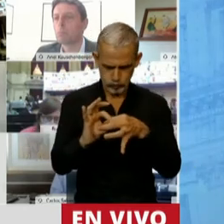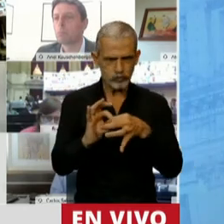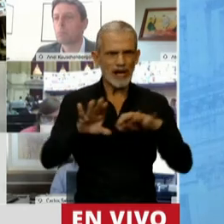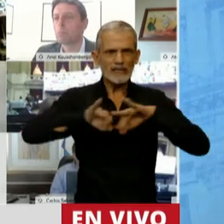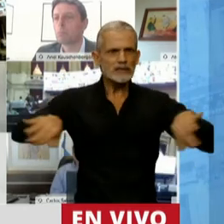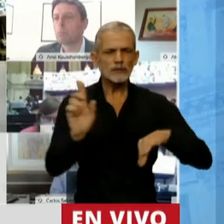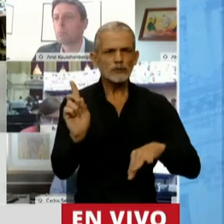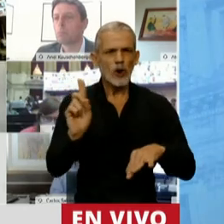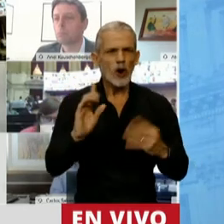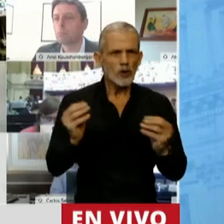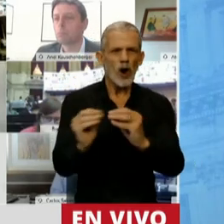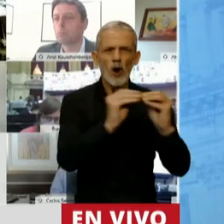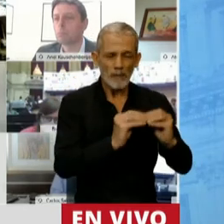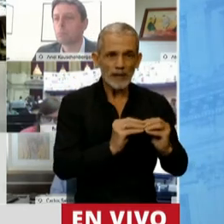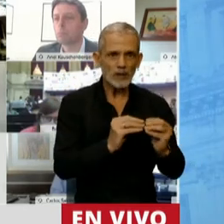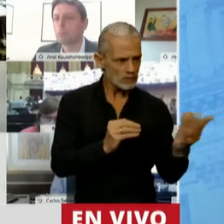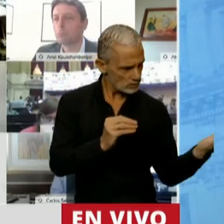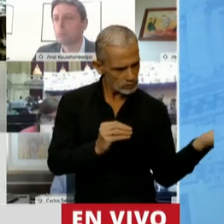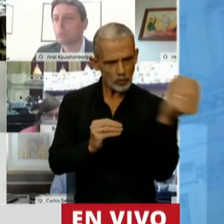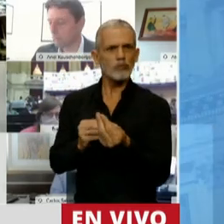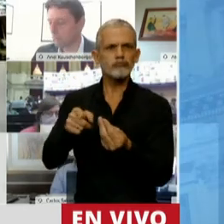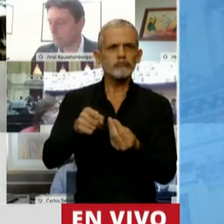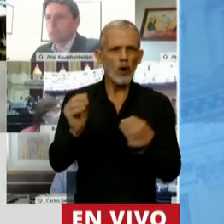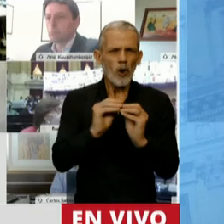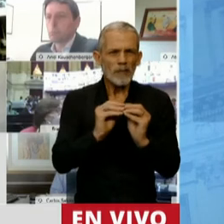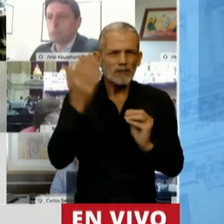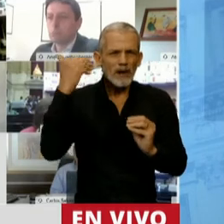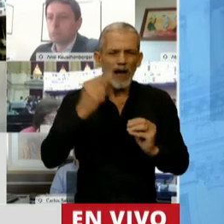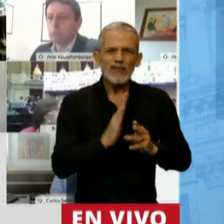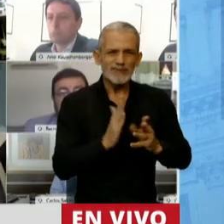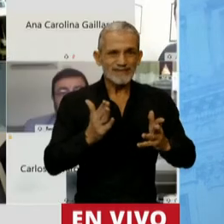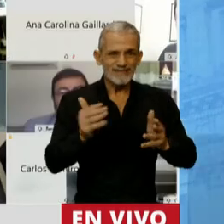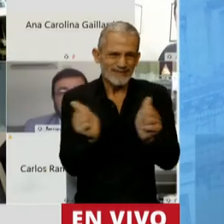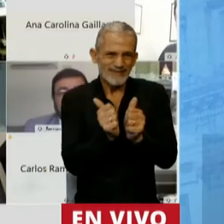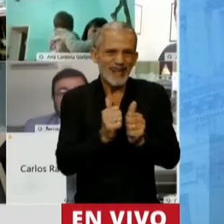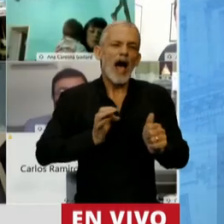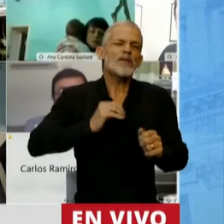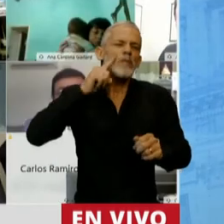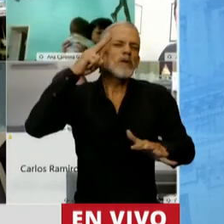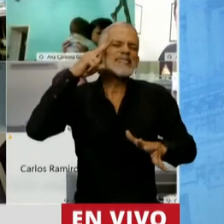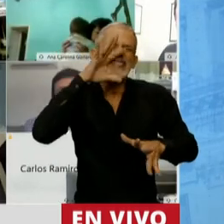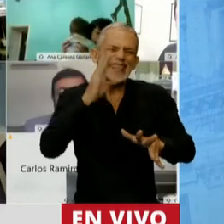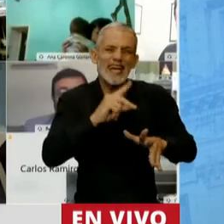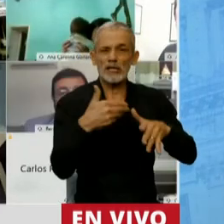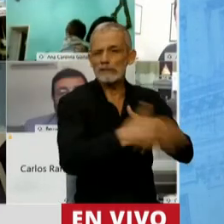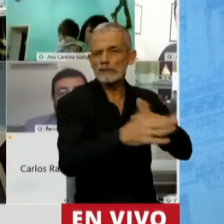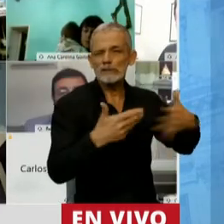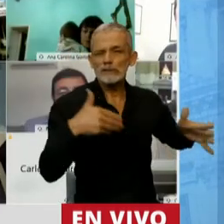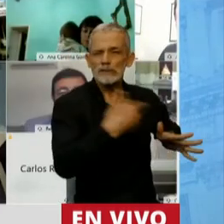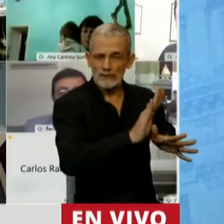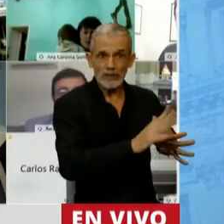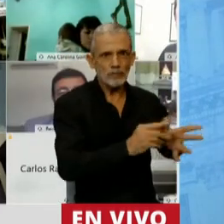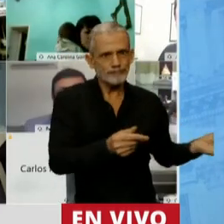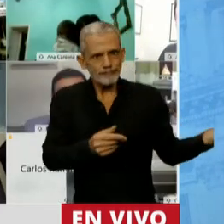poniendo a compañeros y revalorizándolos a compañeros que fueron cercanos a él en los años 70 y que habían quedado golpeados